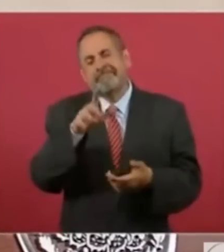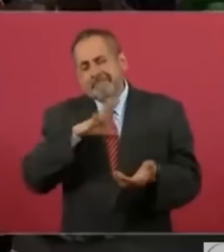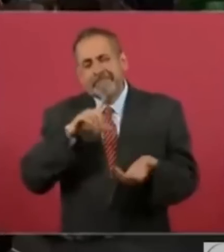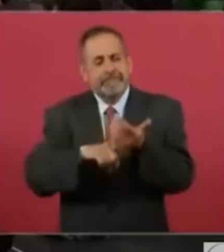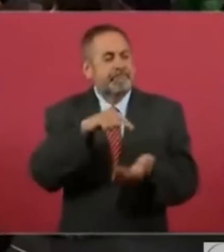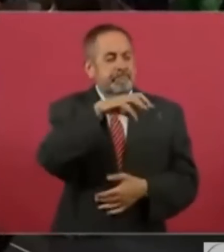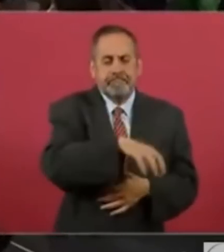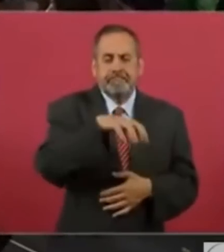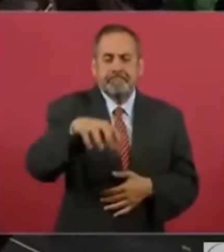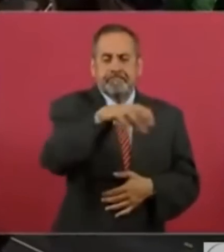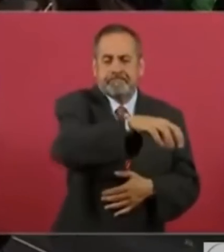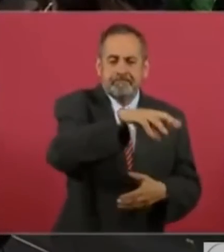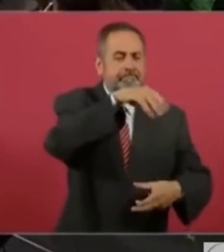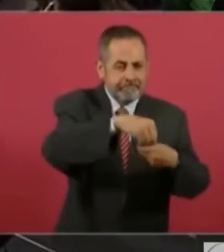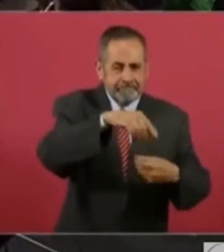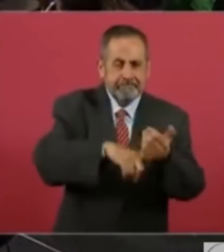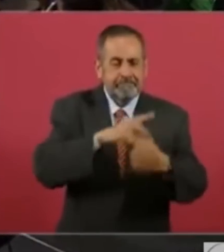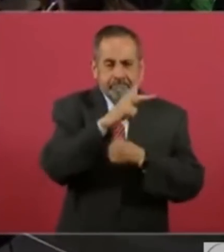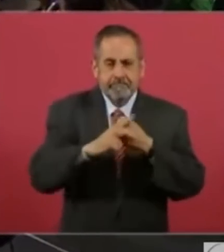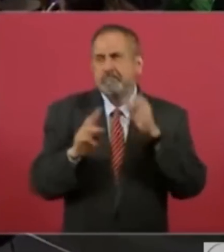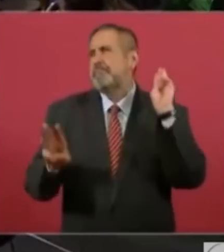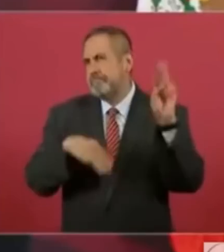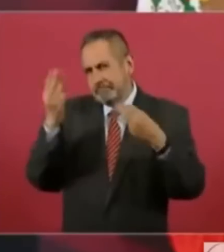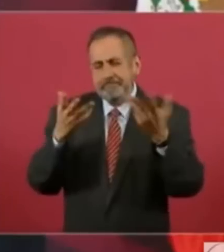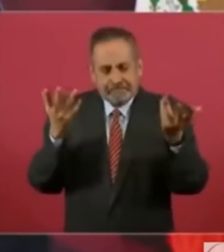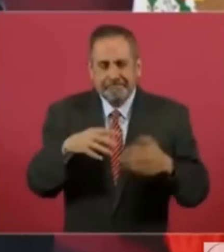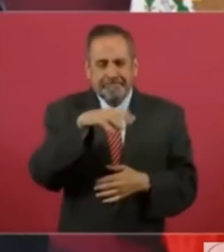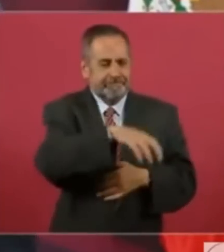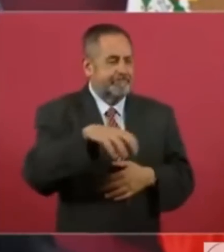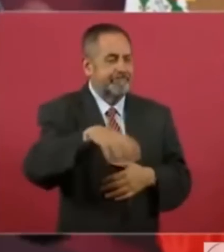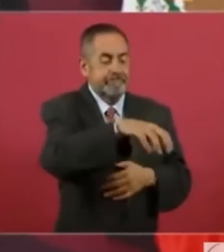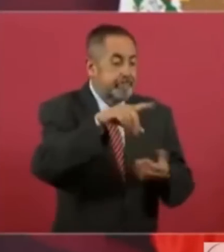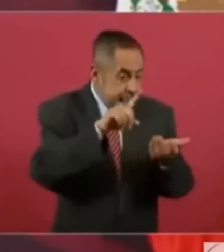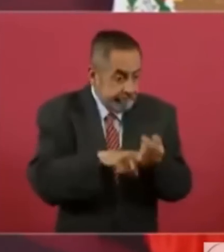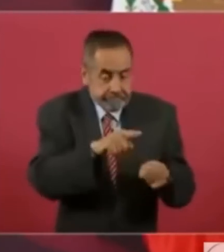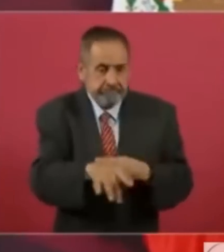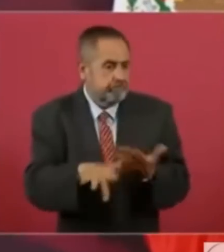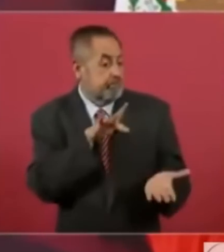en el país y también en el mundo en donde